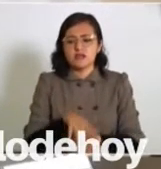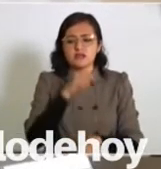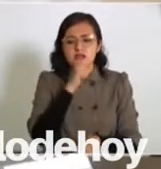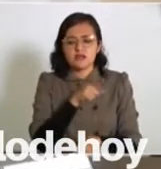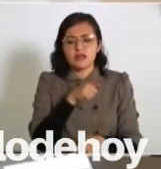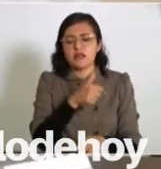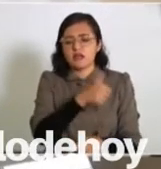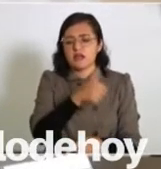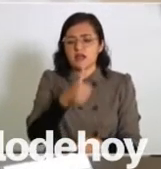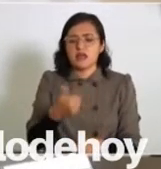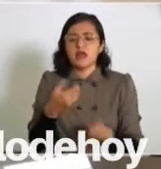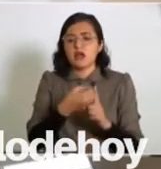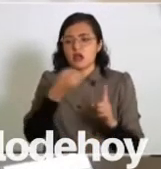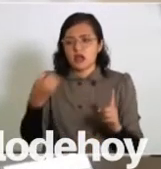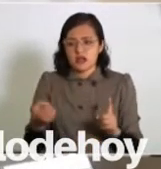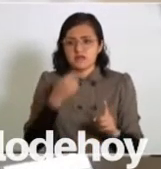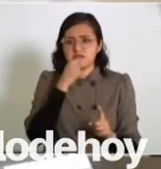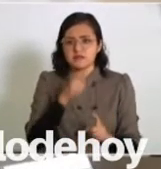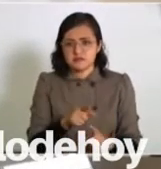organización.